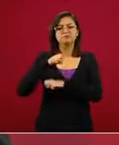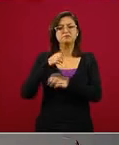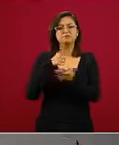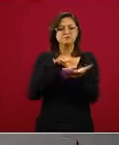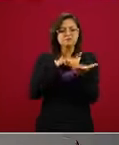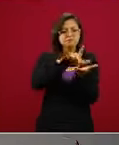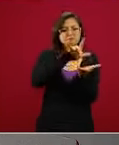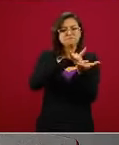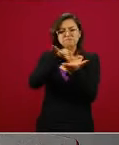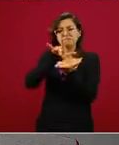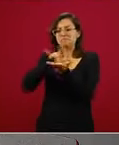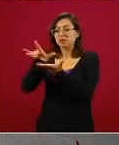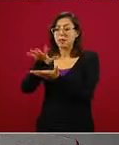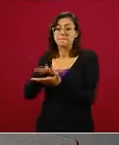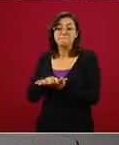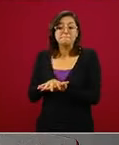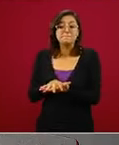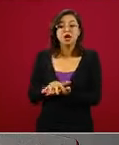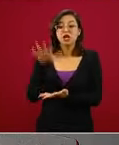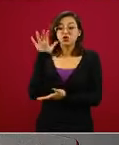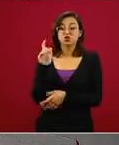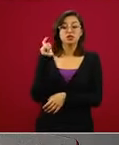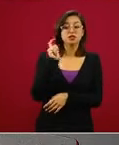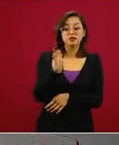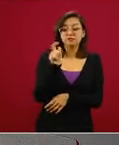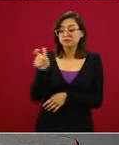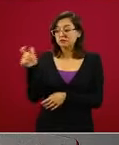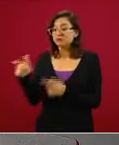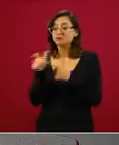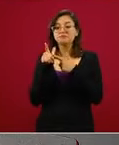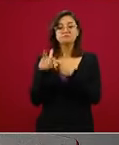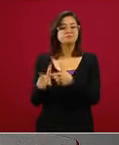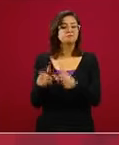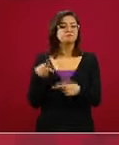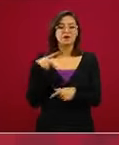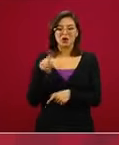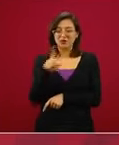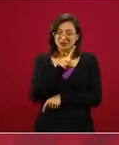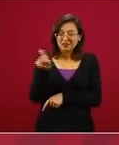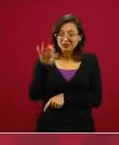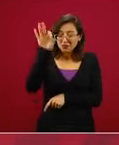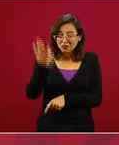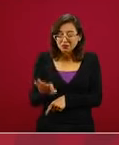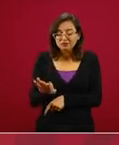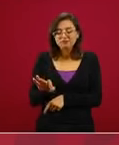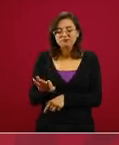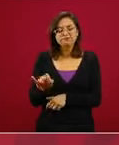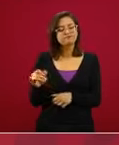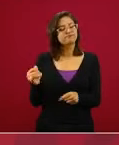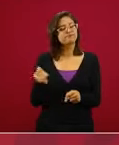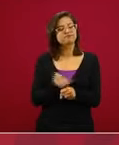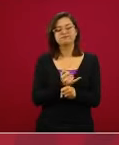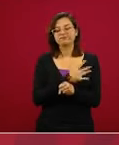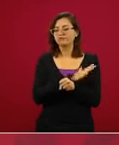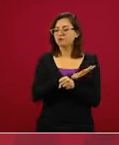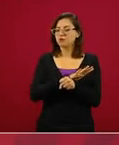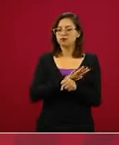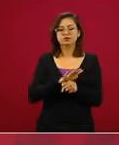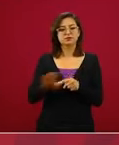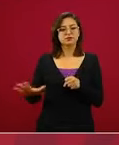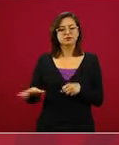mantener la mayor cantidad de ellos prácticamente ha sido imposible el poder llegar a todos estos.